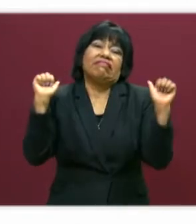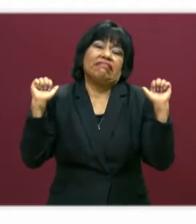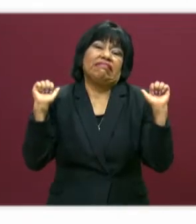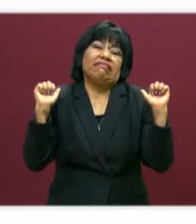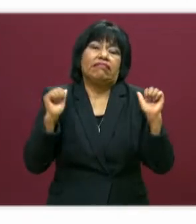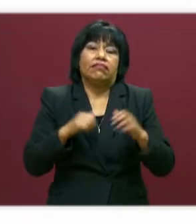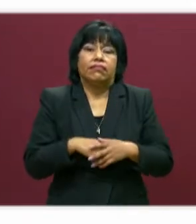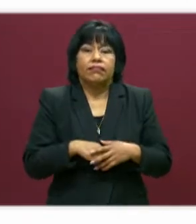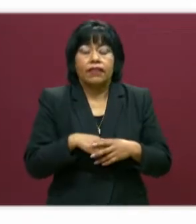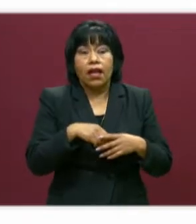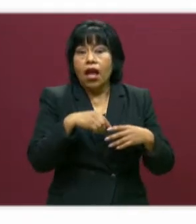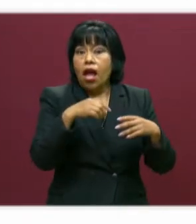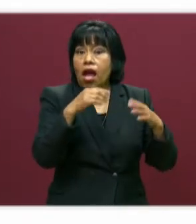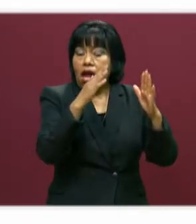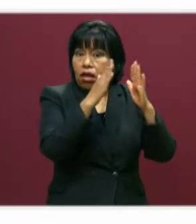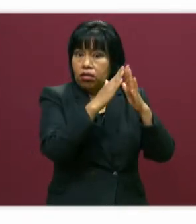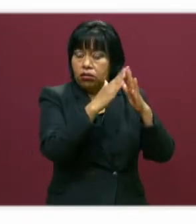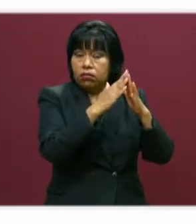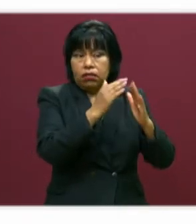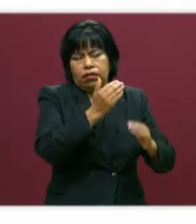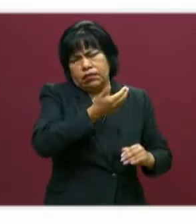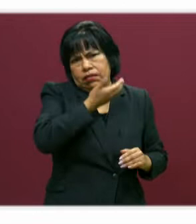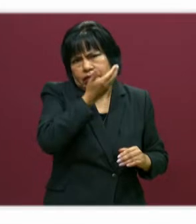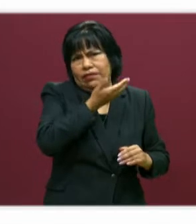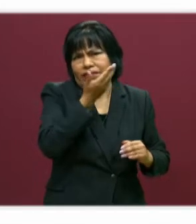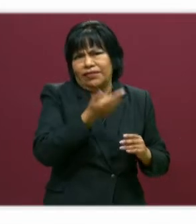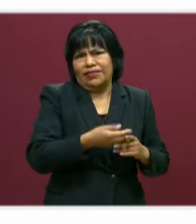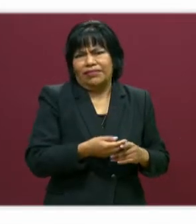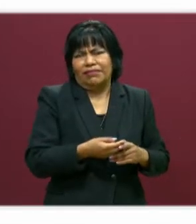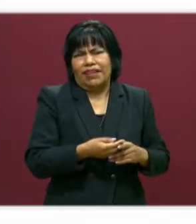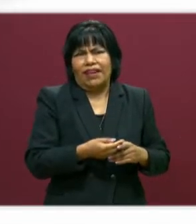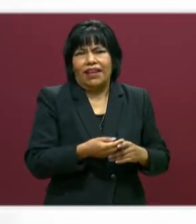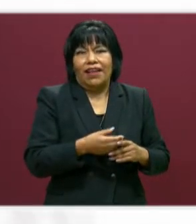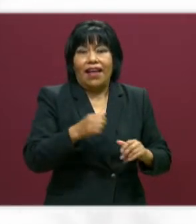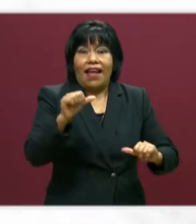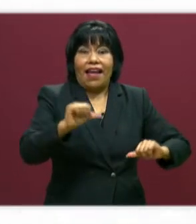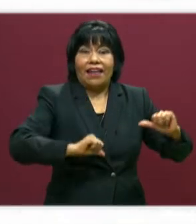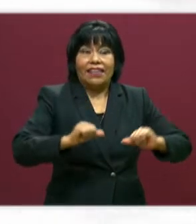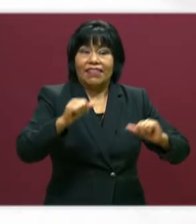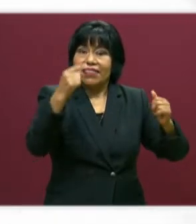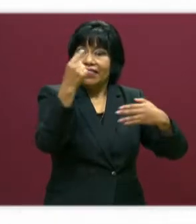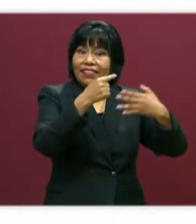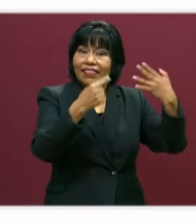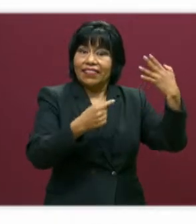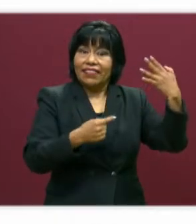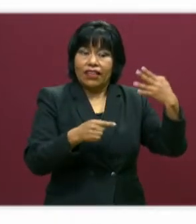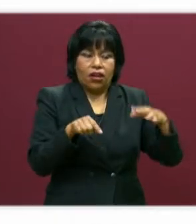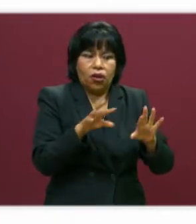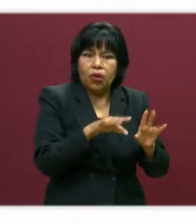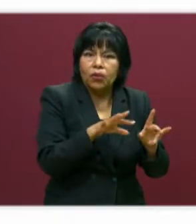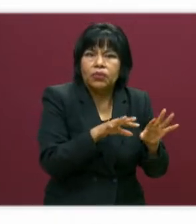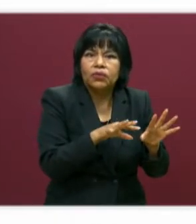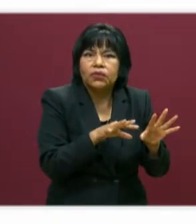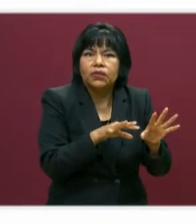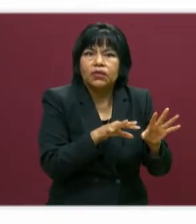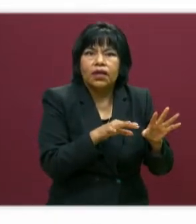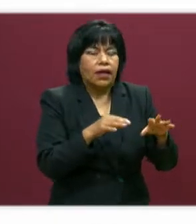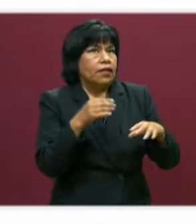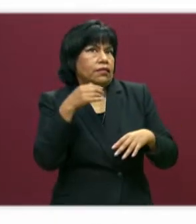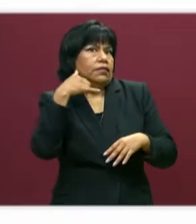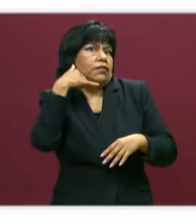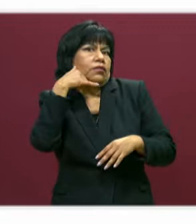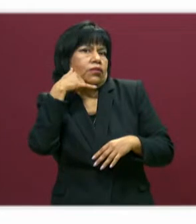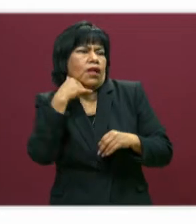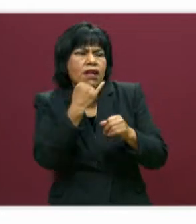Imagínate, si en su casa estaba acostumbrado a mayor actividad, a tener la computadora, a tener el celular,